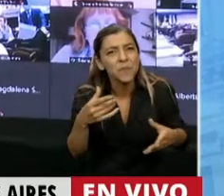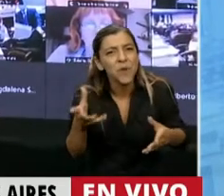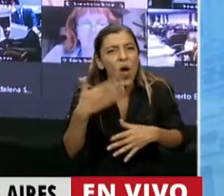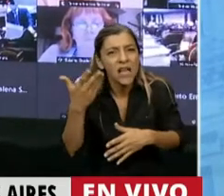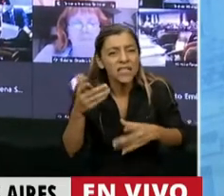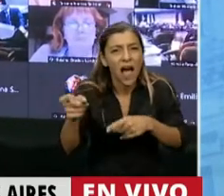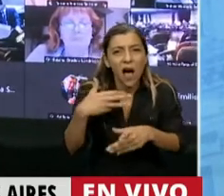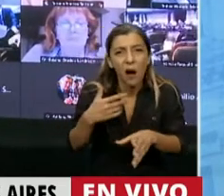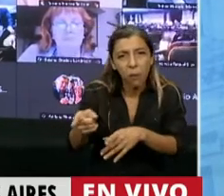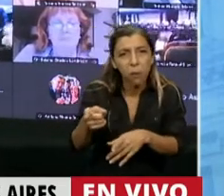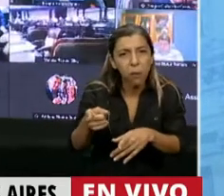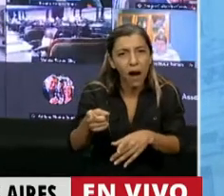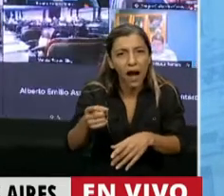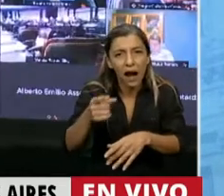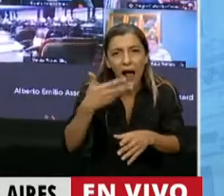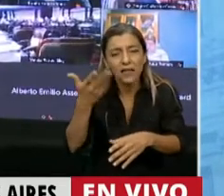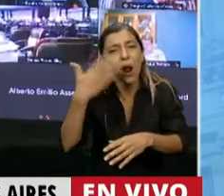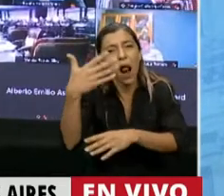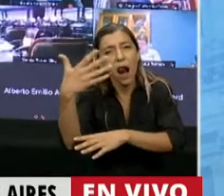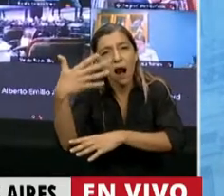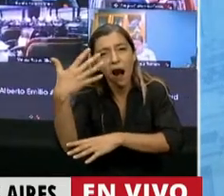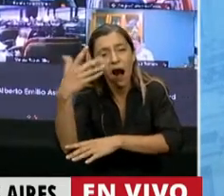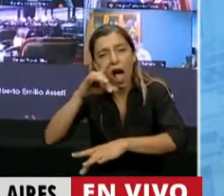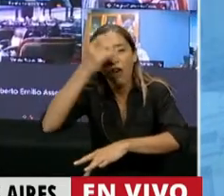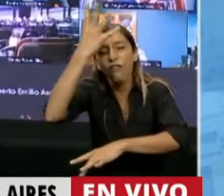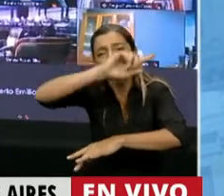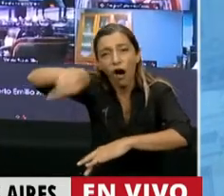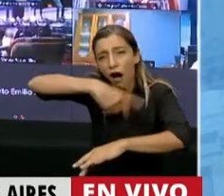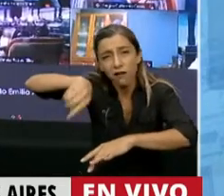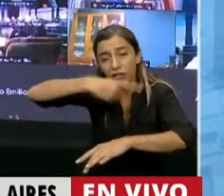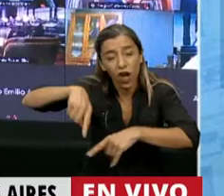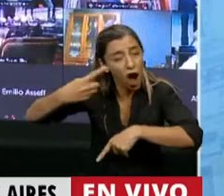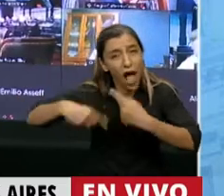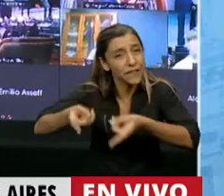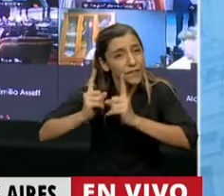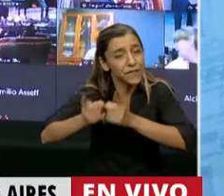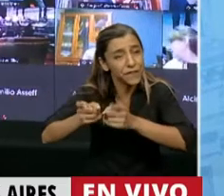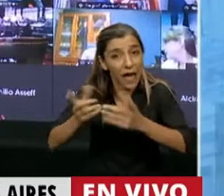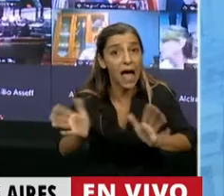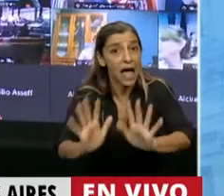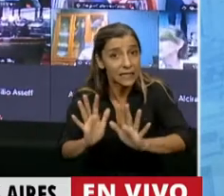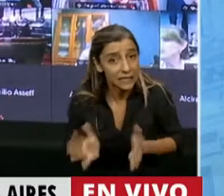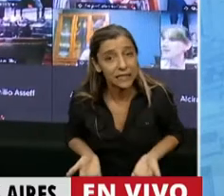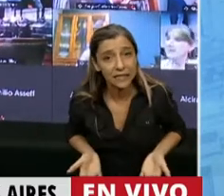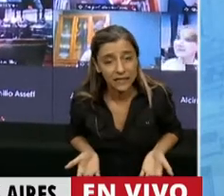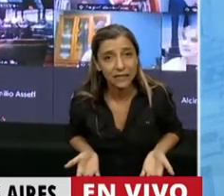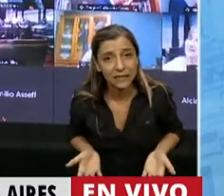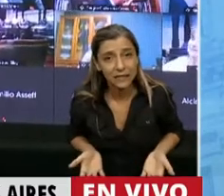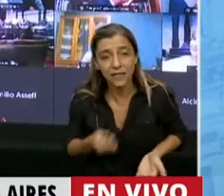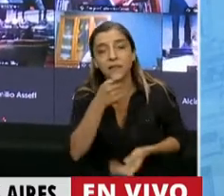pueda estar haciéndolos bailar durante 12 horas, y nada más que porque efectivamente